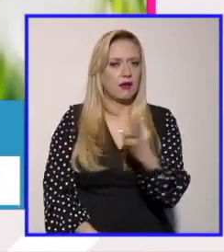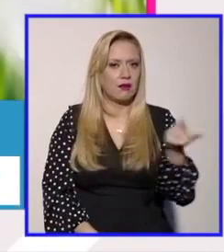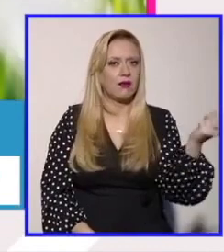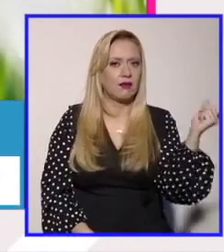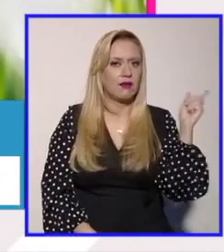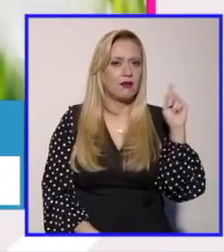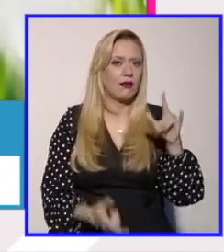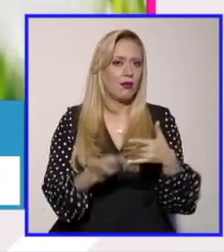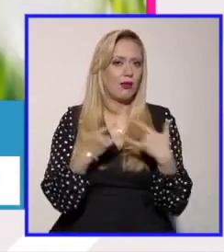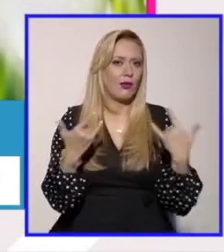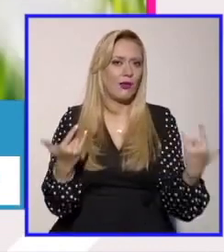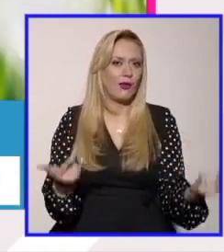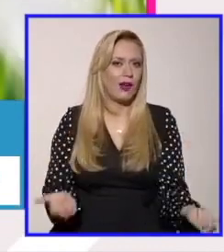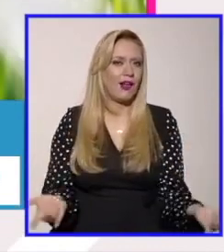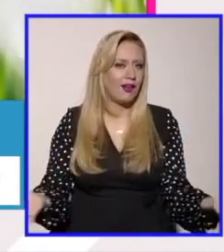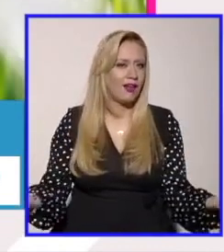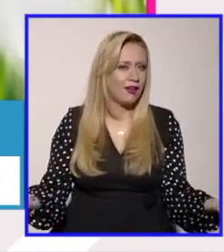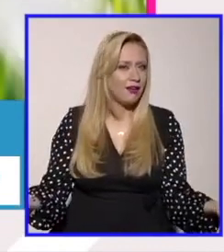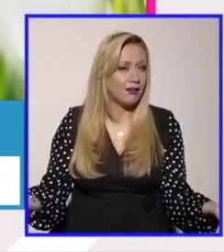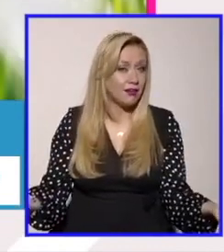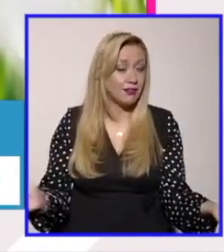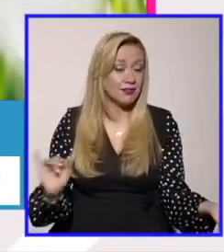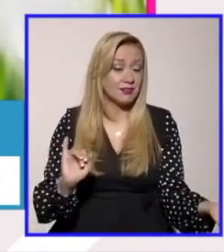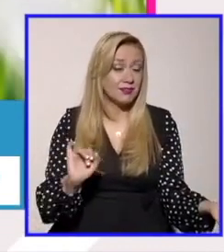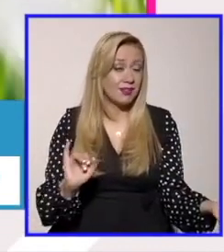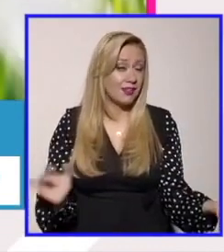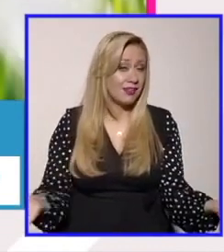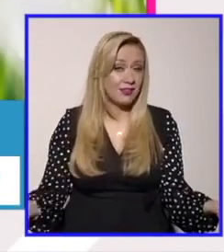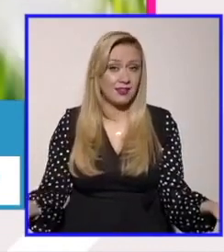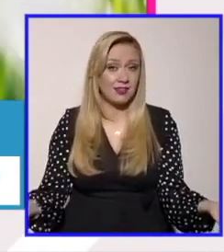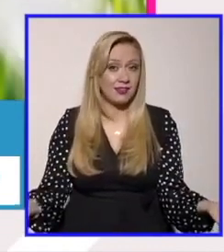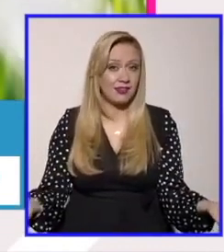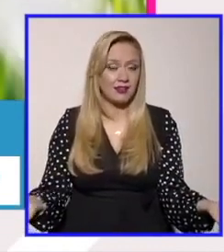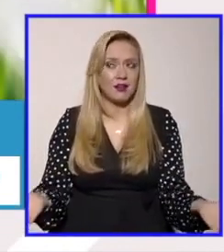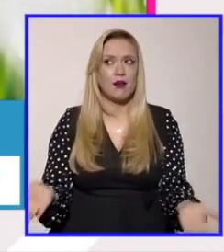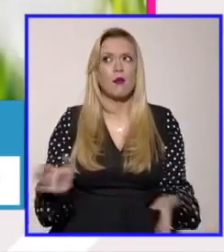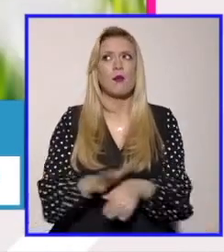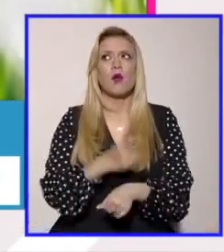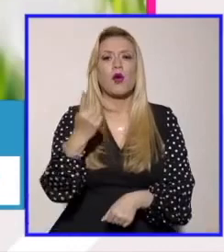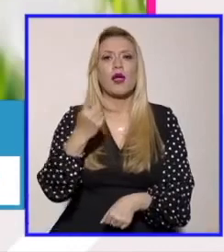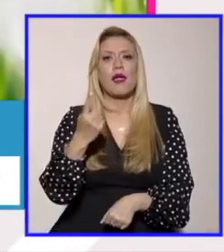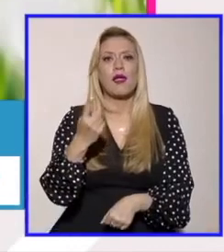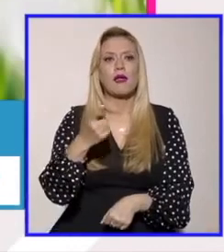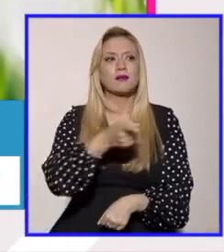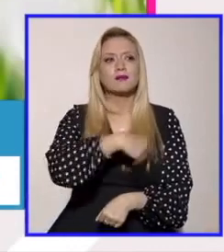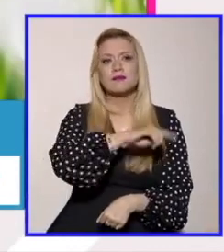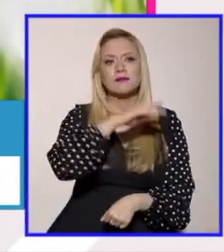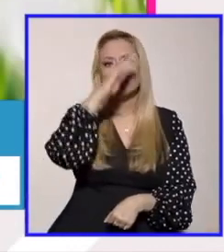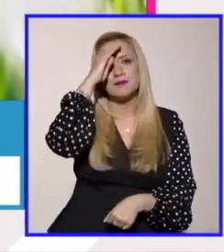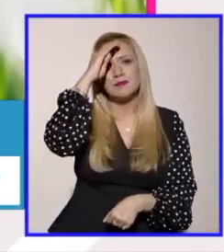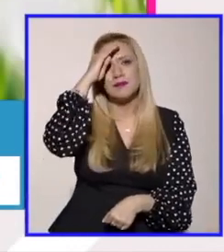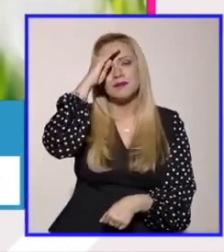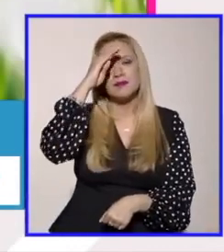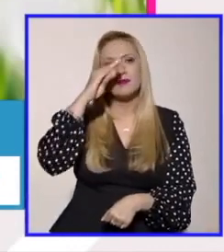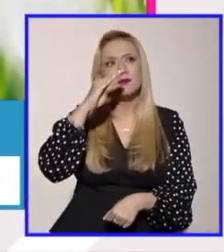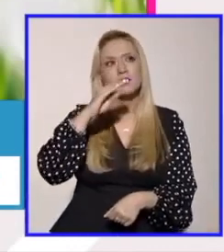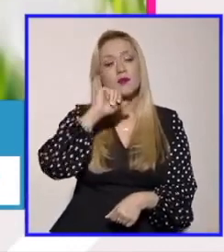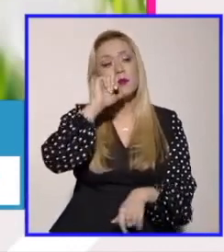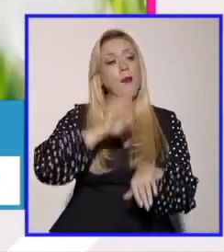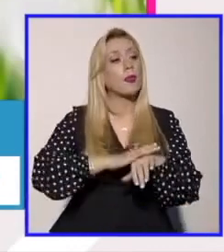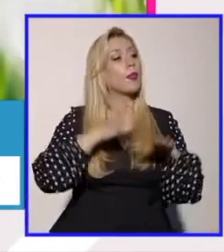quiere decir que hubo un borrado de mujeres sí hubo un borrado de mujeres trans porque era una política de acción afirmativa